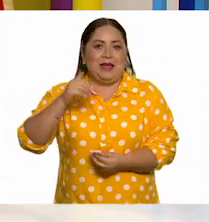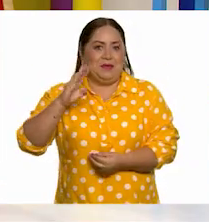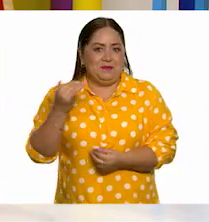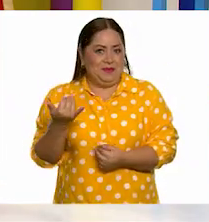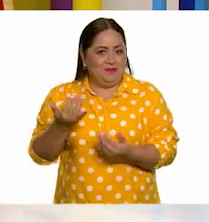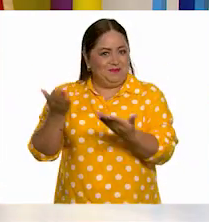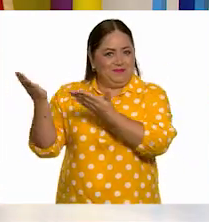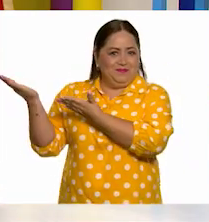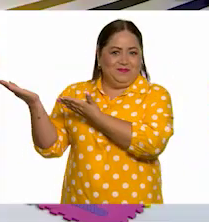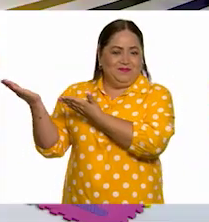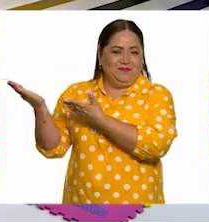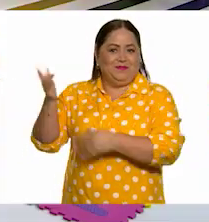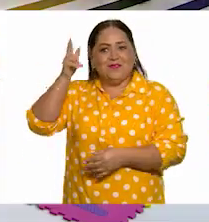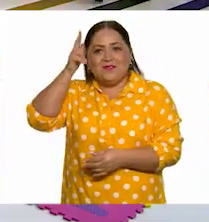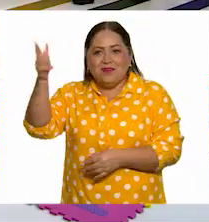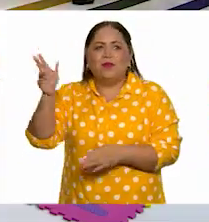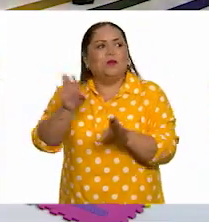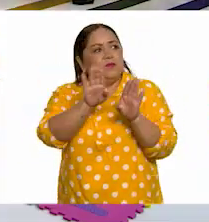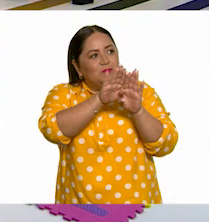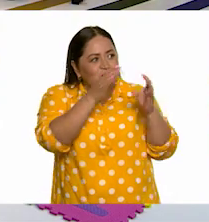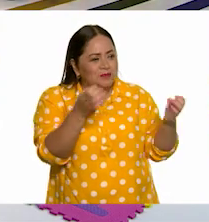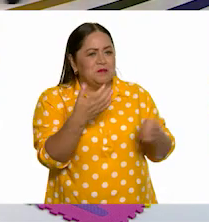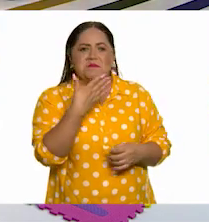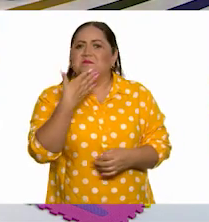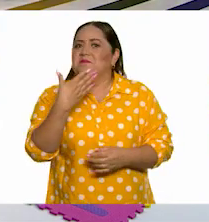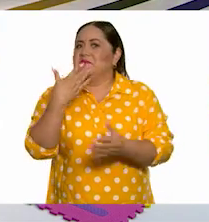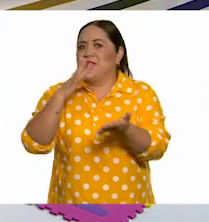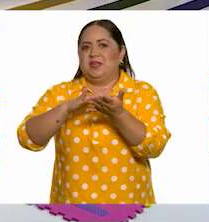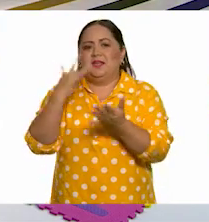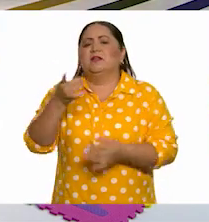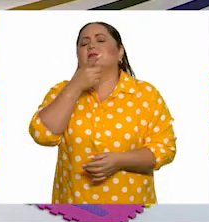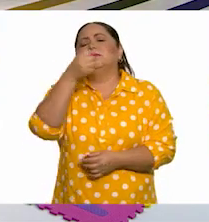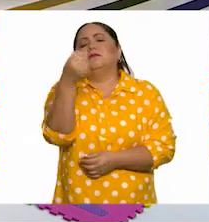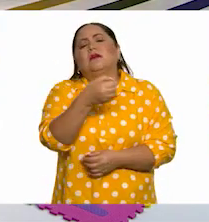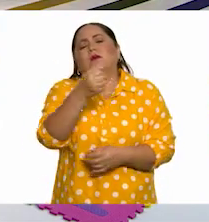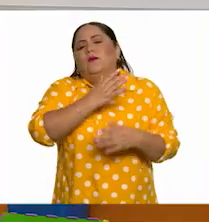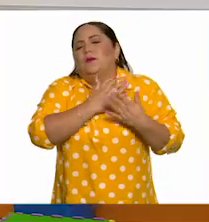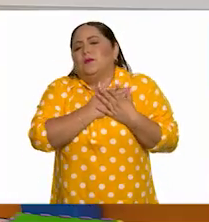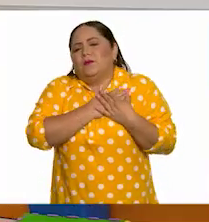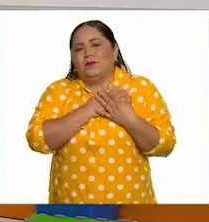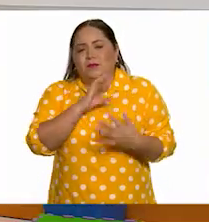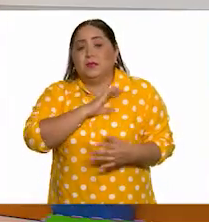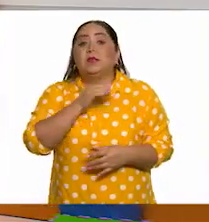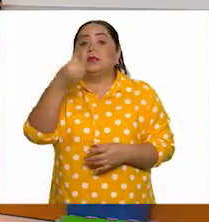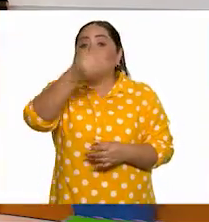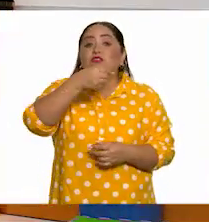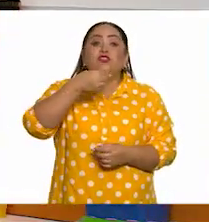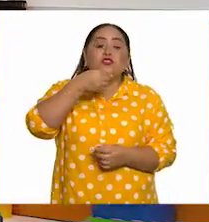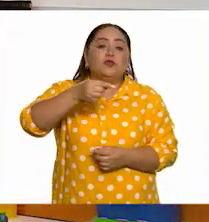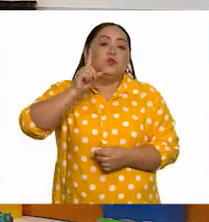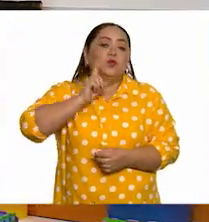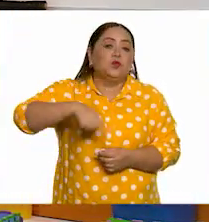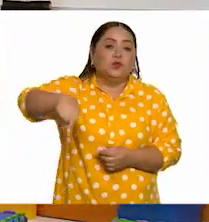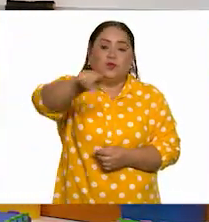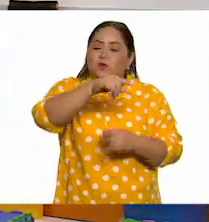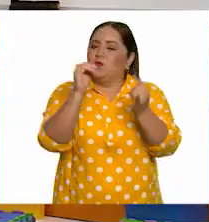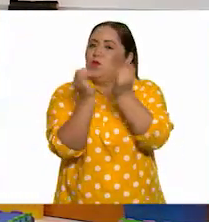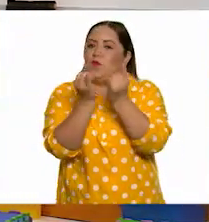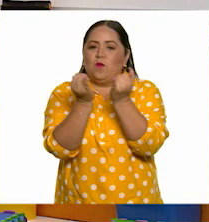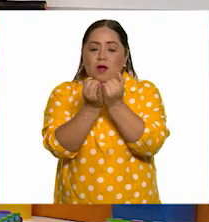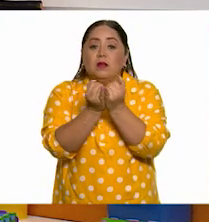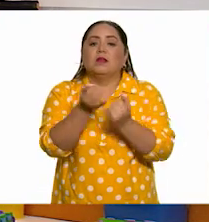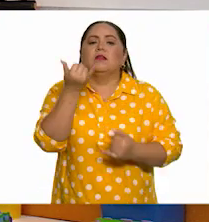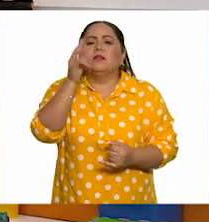¡Hola, maestra! ¡Hola, Pili! ¿Cómo estás? Muy bien, gracias. Te saludo de corazón. Saludo a mis niñas y a mis niños de corazón.